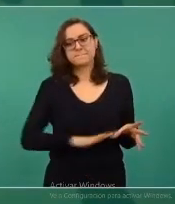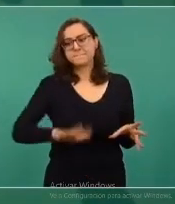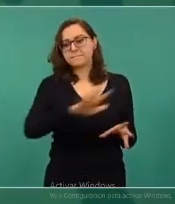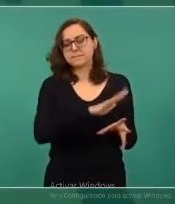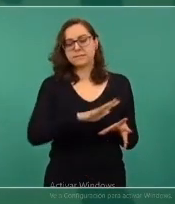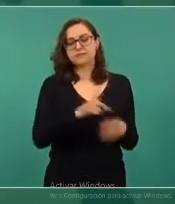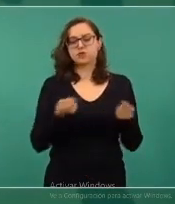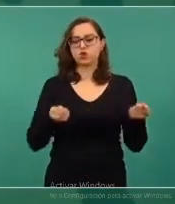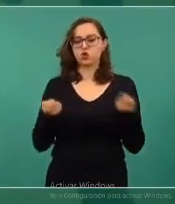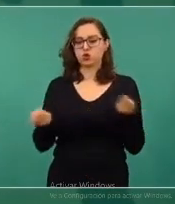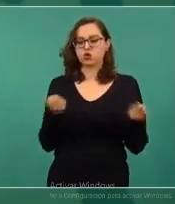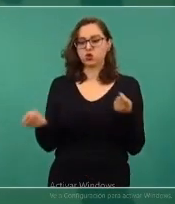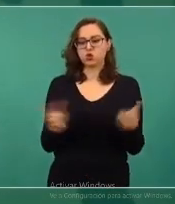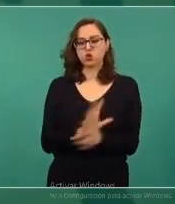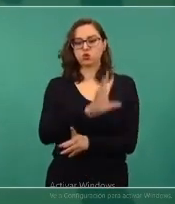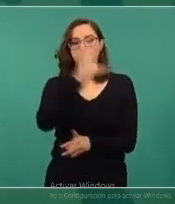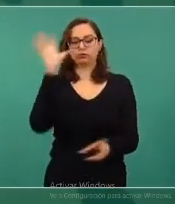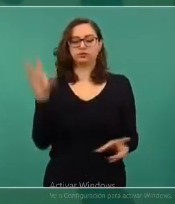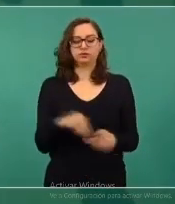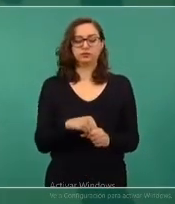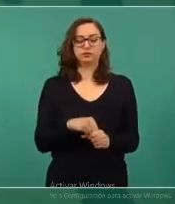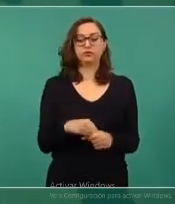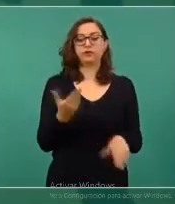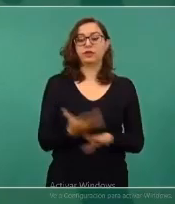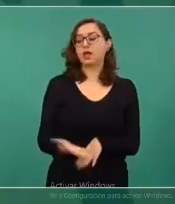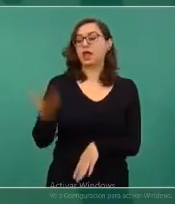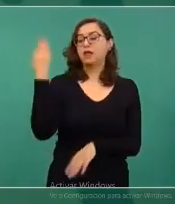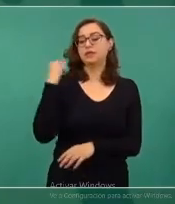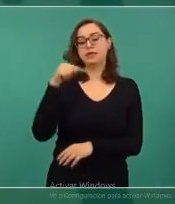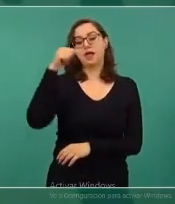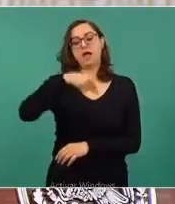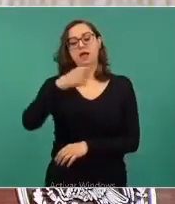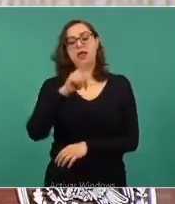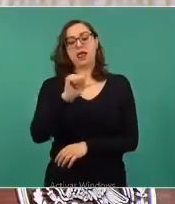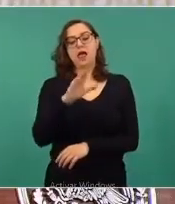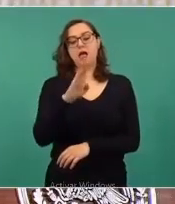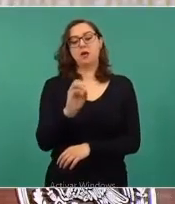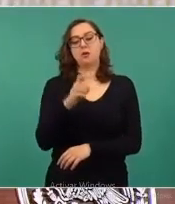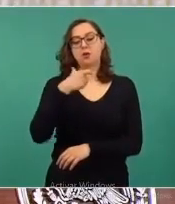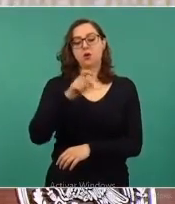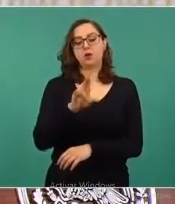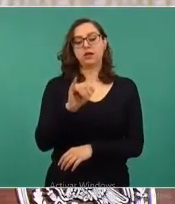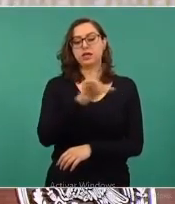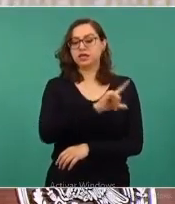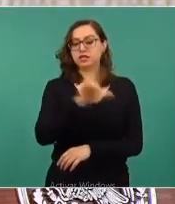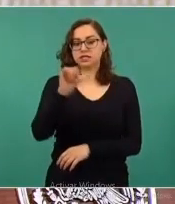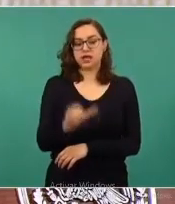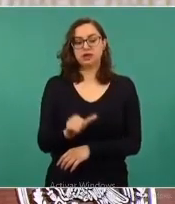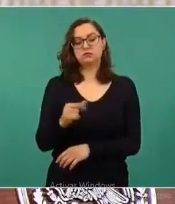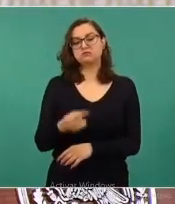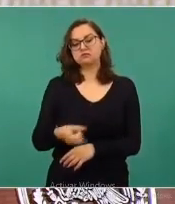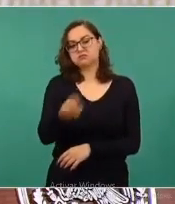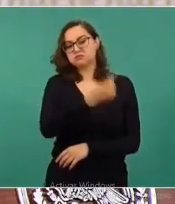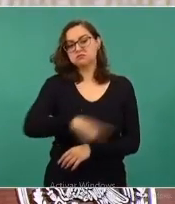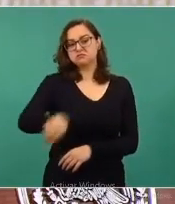que quienes tomaron la presa a la boquilla son acaparadores de agua